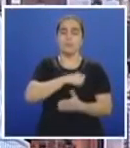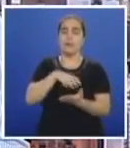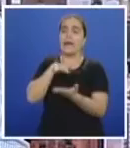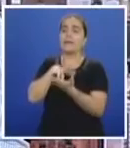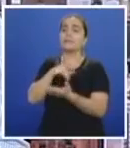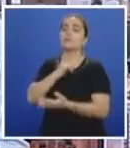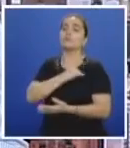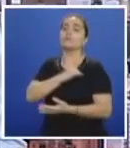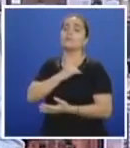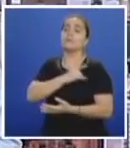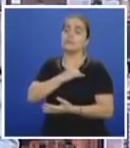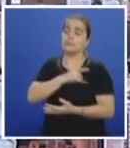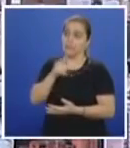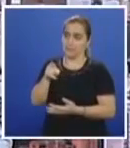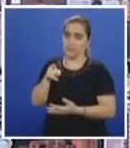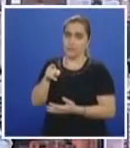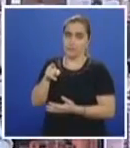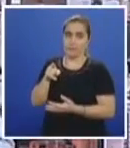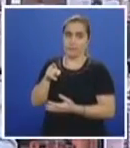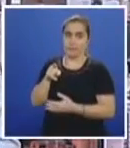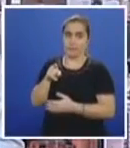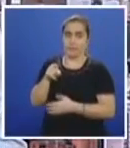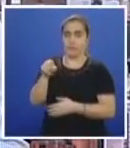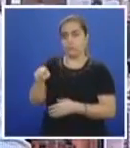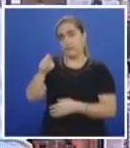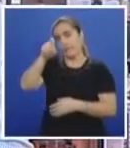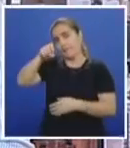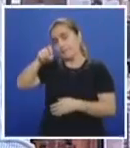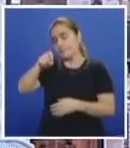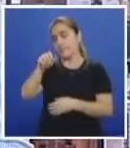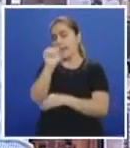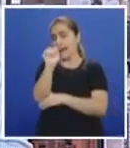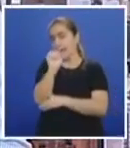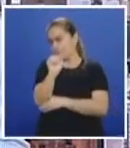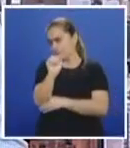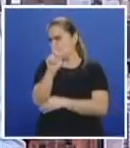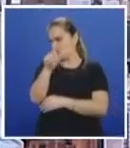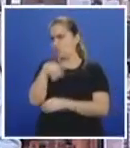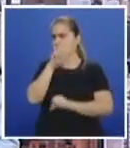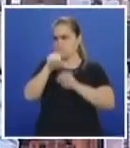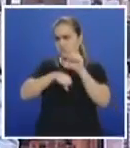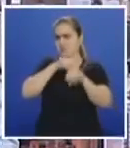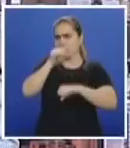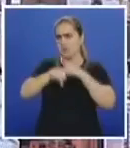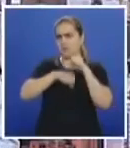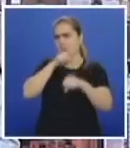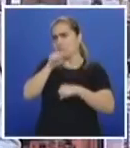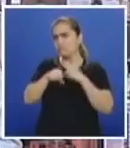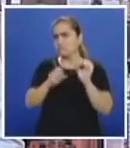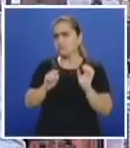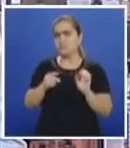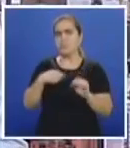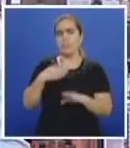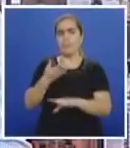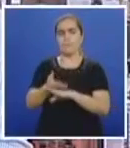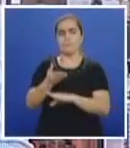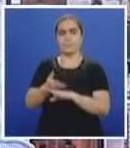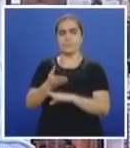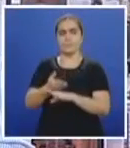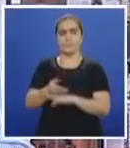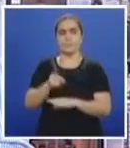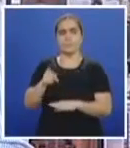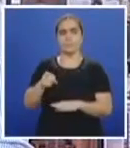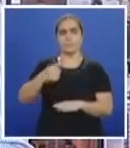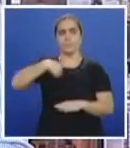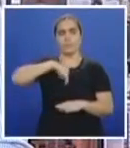universidad en transportes alternativos y digamos que la propuesta de AICESI en Bici nace a